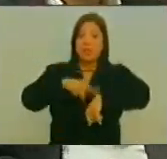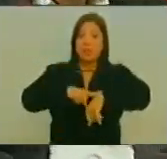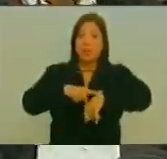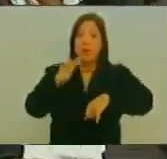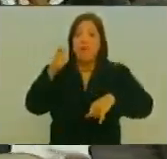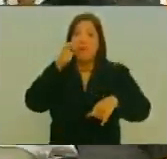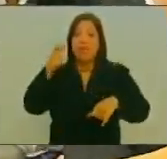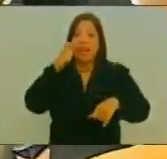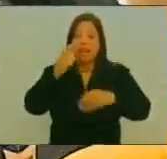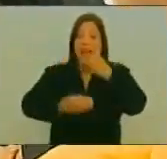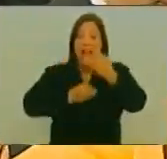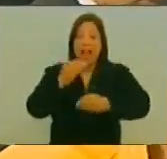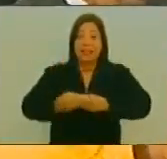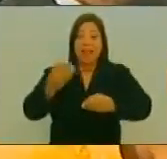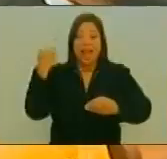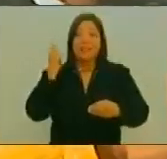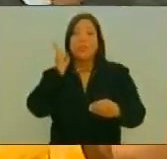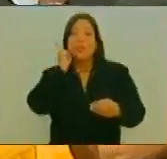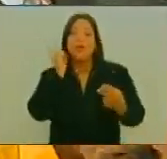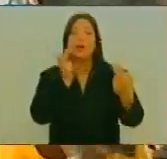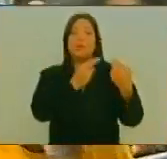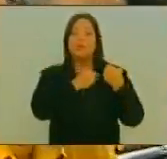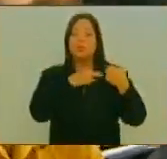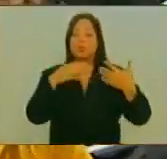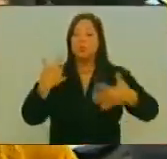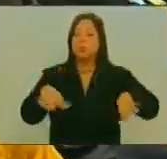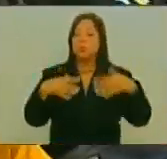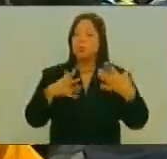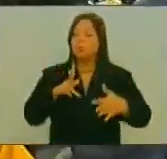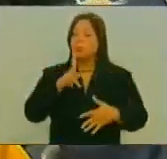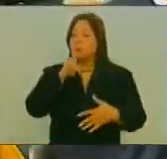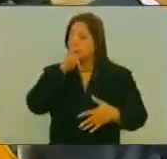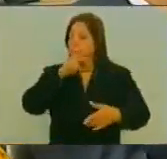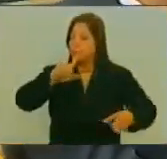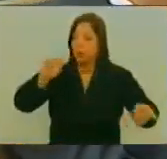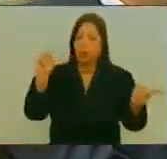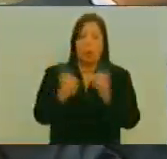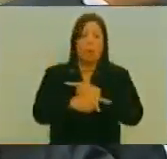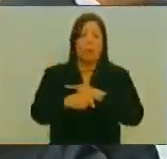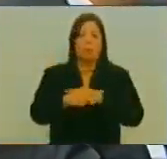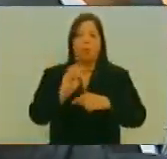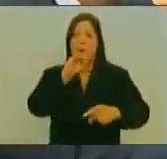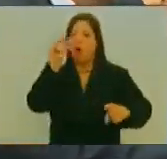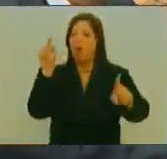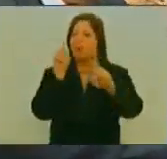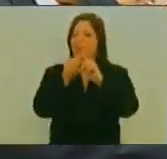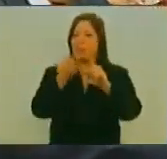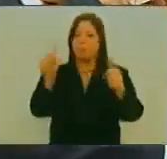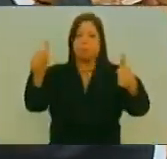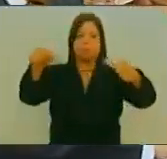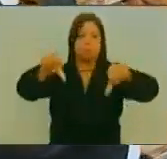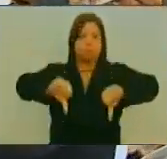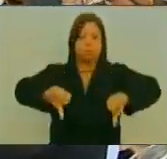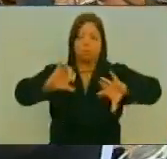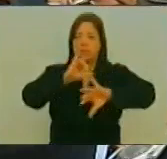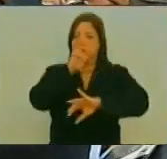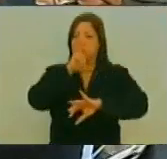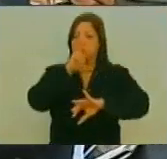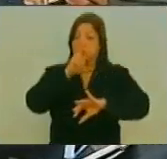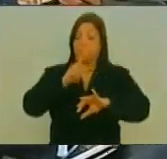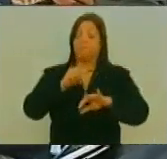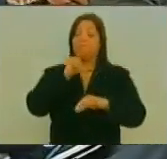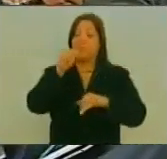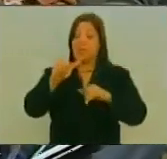Fiscalía General de la República Fue algo diametralmente opuesto A los objetivos fundamentales expuestos